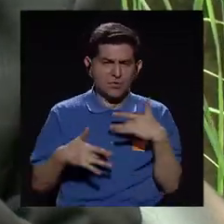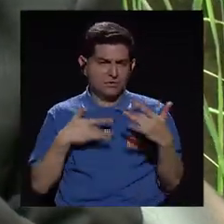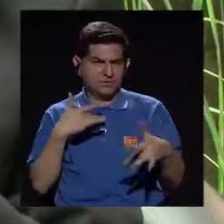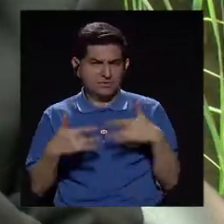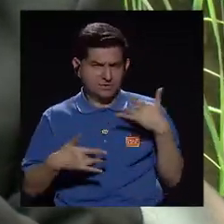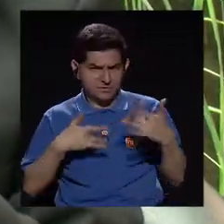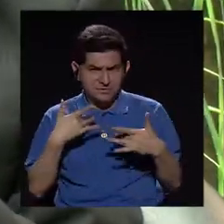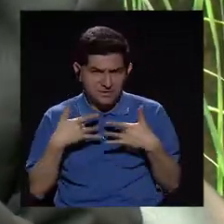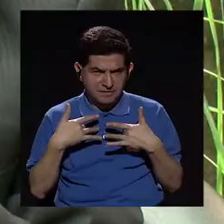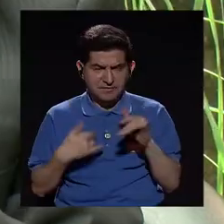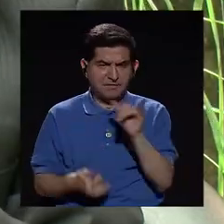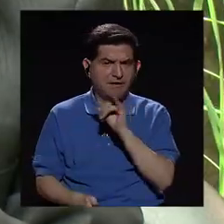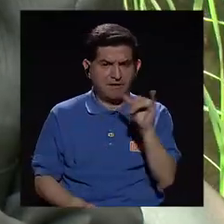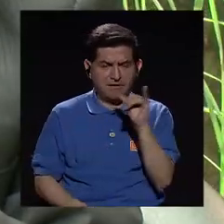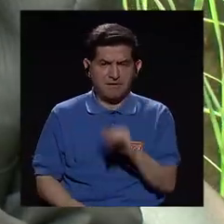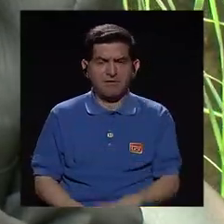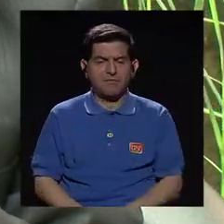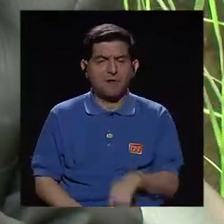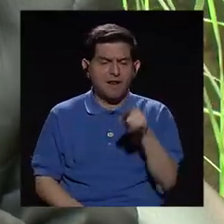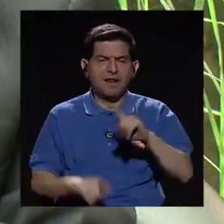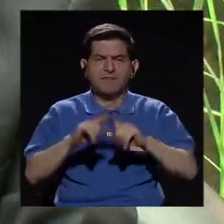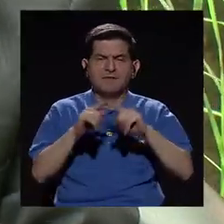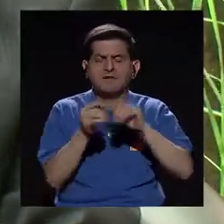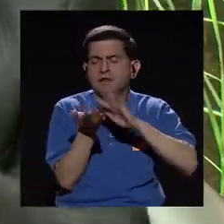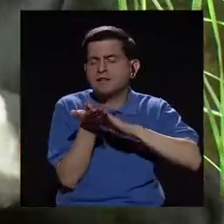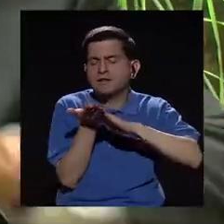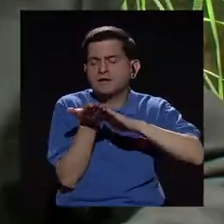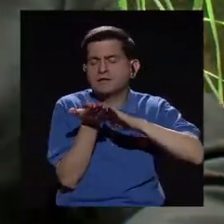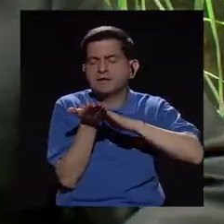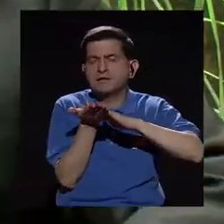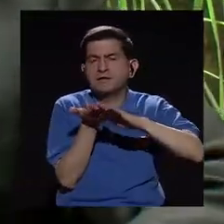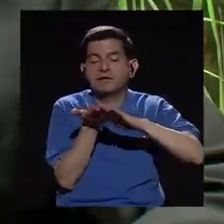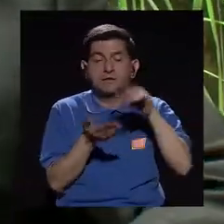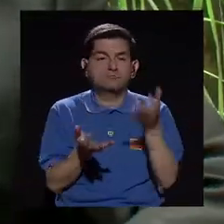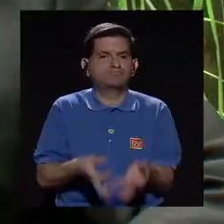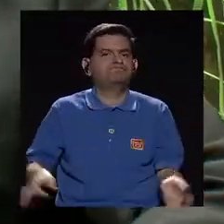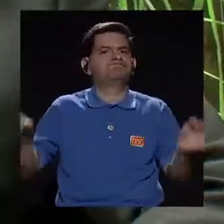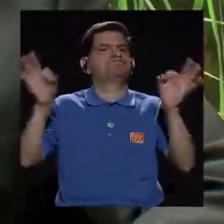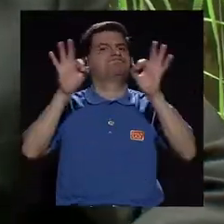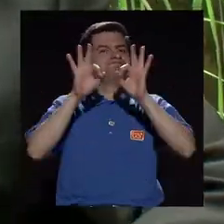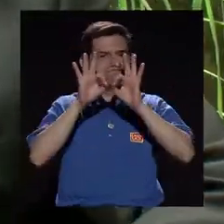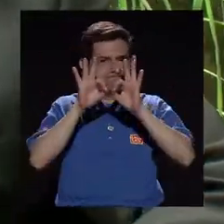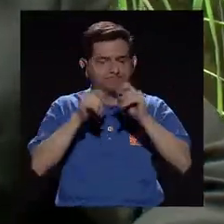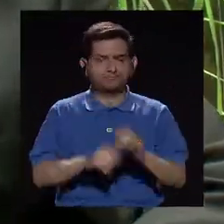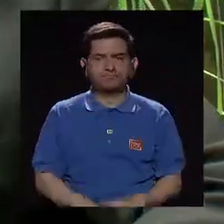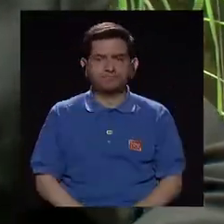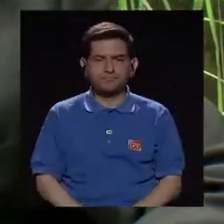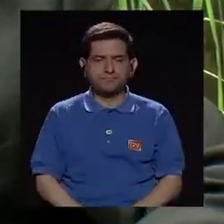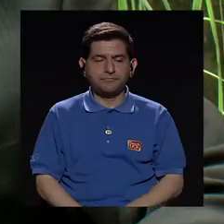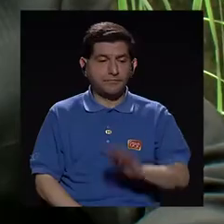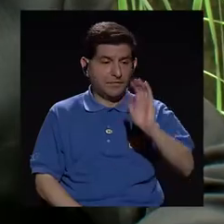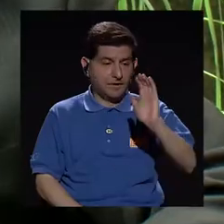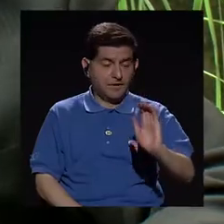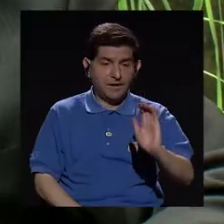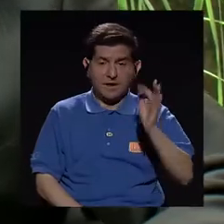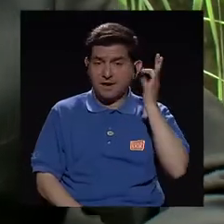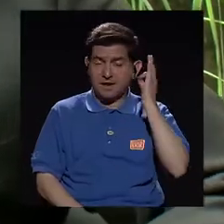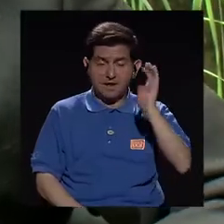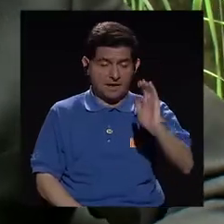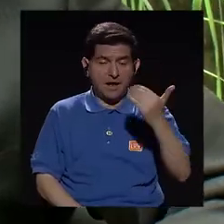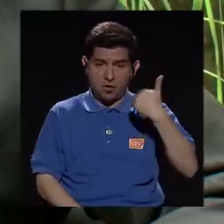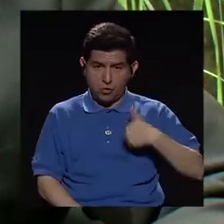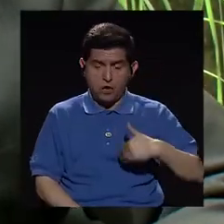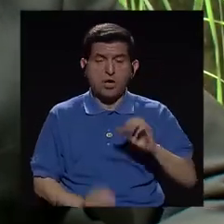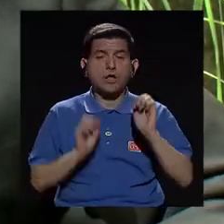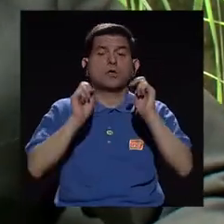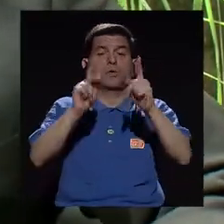sentir las texturas. Eso es fundamental. Tanto que la niña o el niño tengan